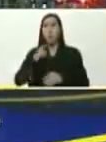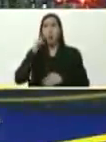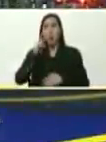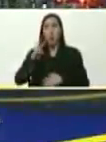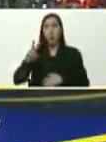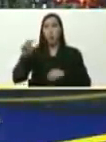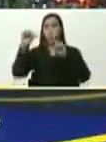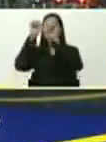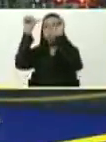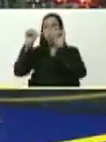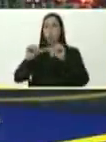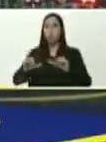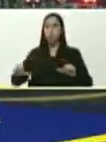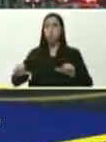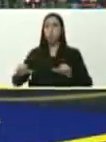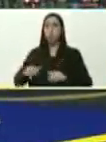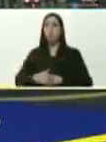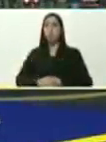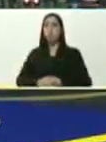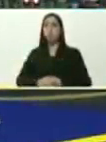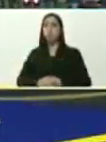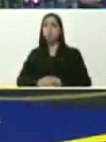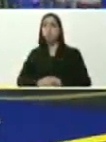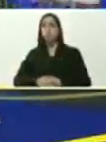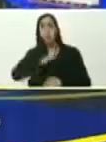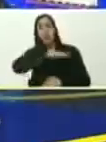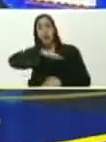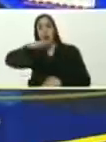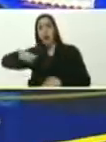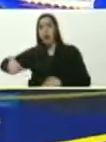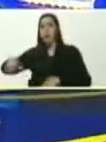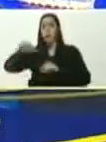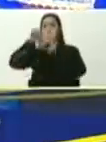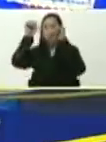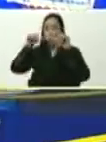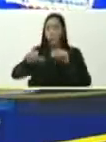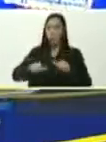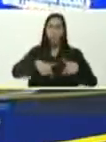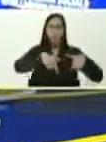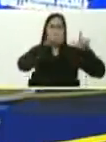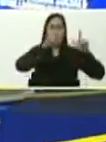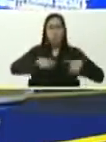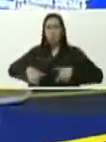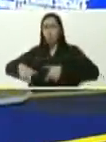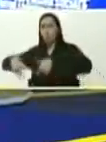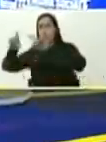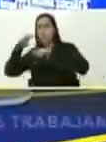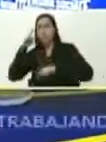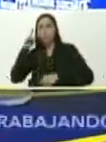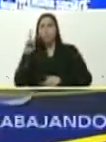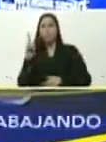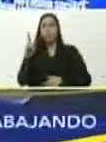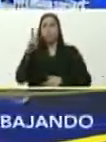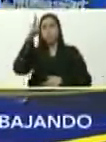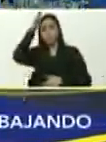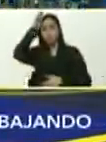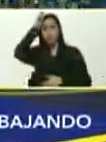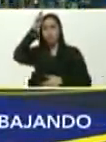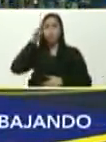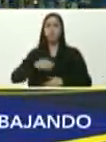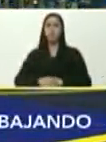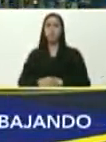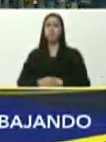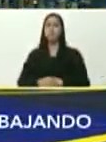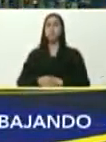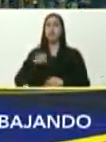viendo, entre las montañas, entre las sabanas, entre los edificios, entre los barrios, viendo, que lo que se viene para